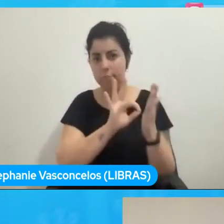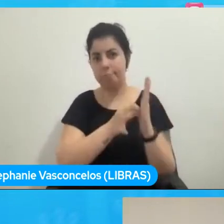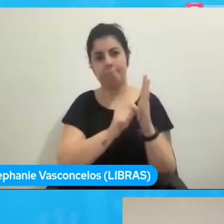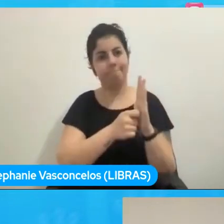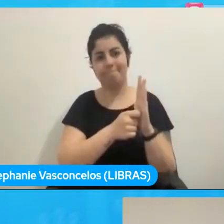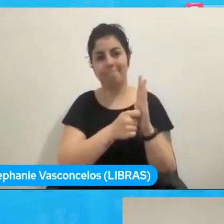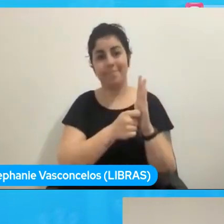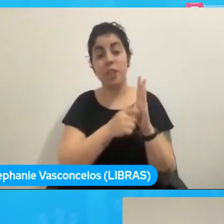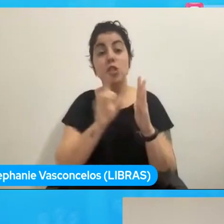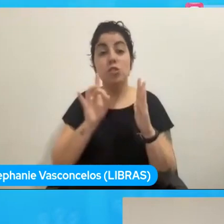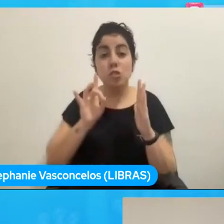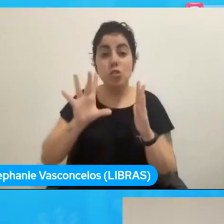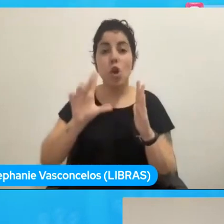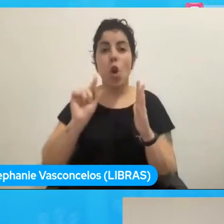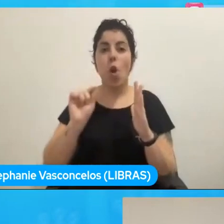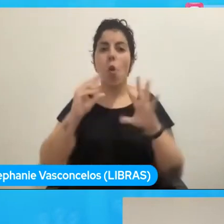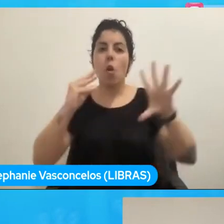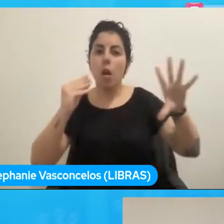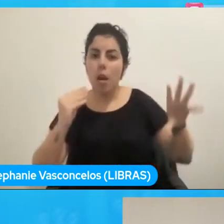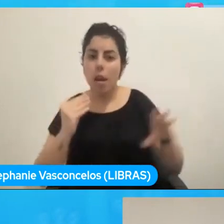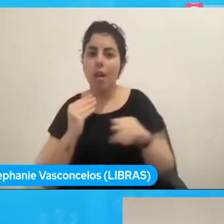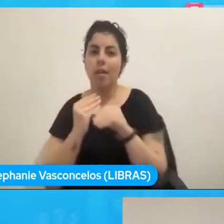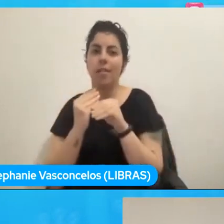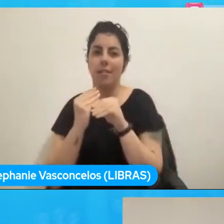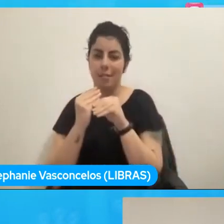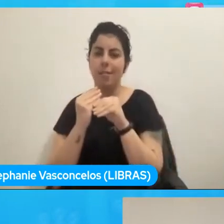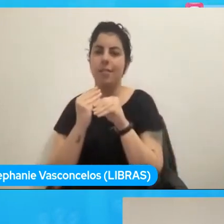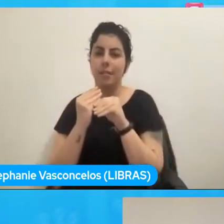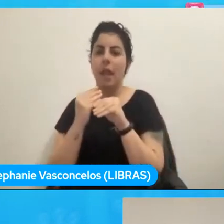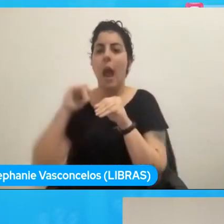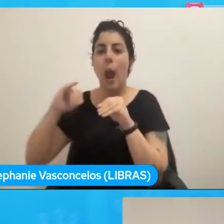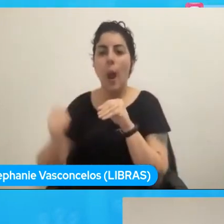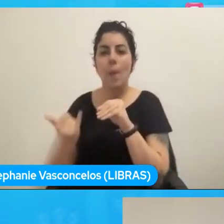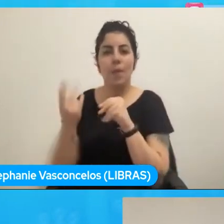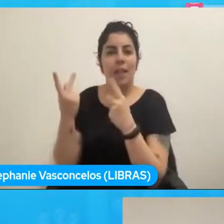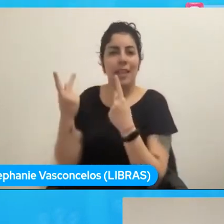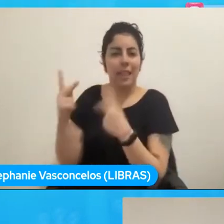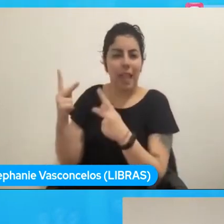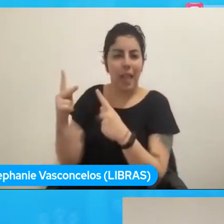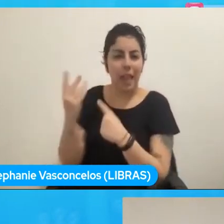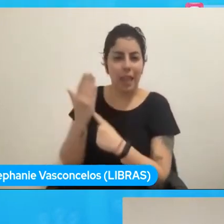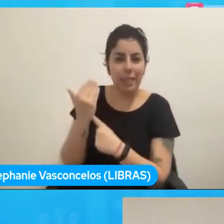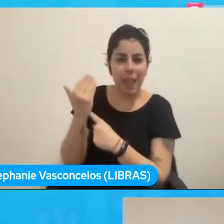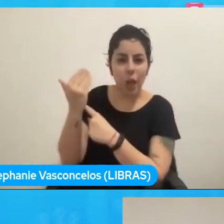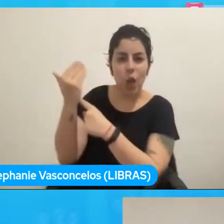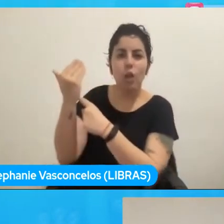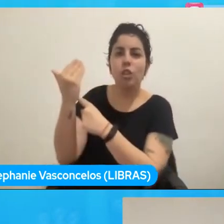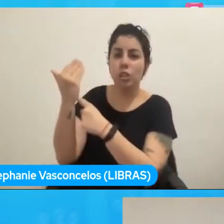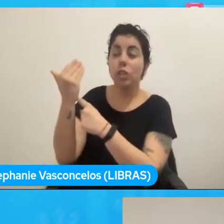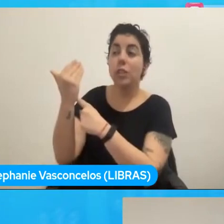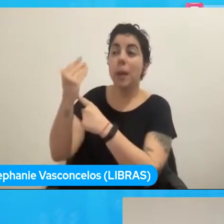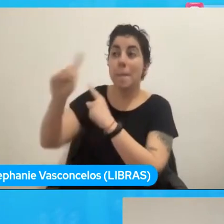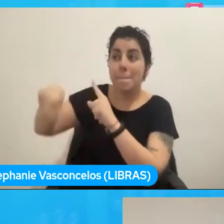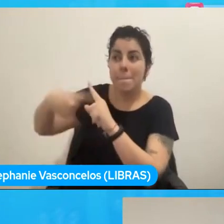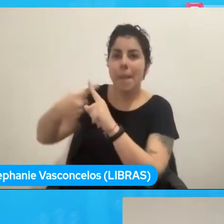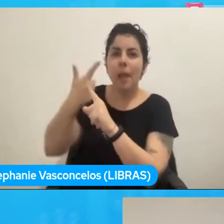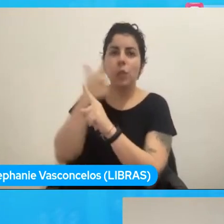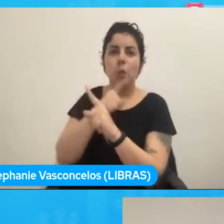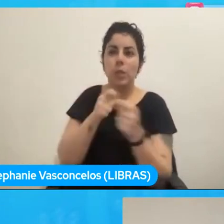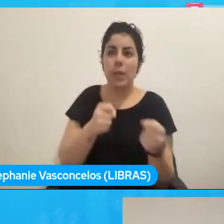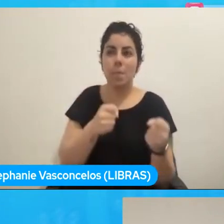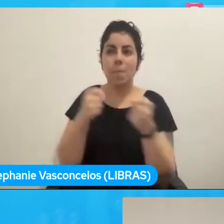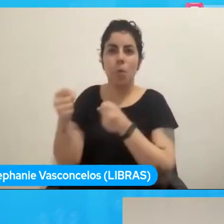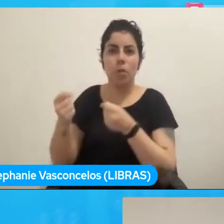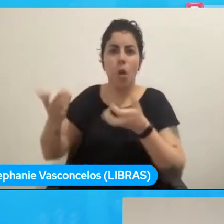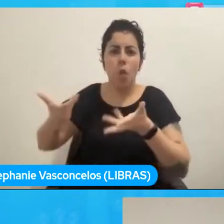simplemente utilizar una tecnología que permita más poder de procesamiento